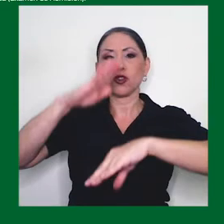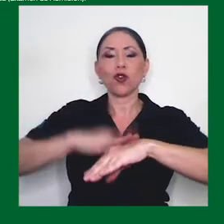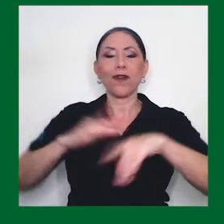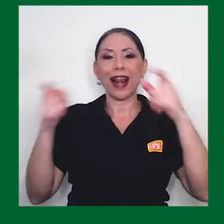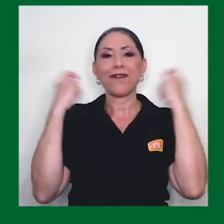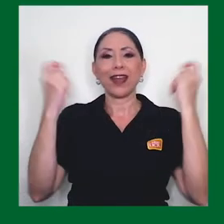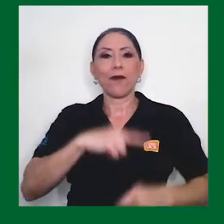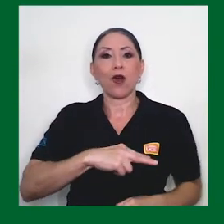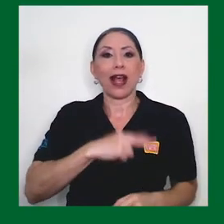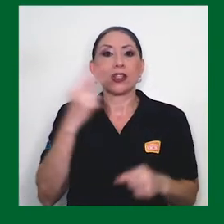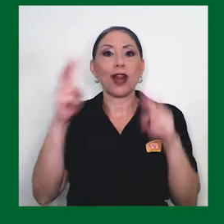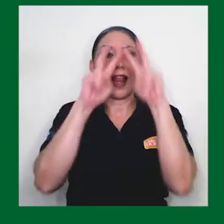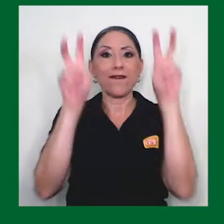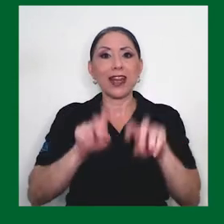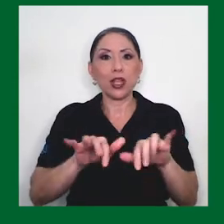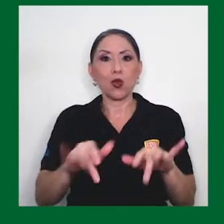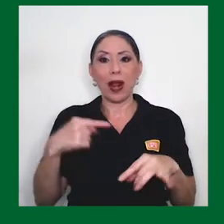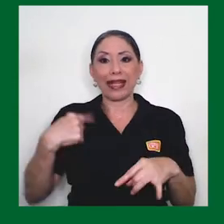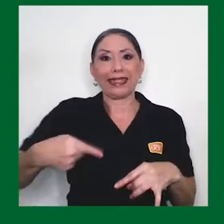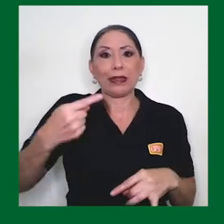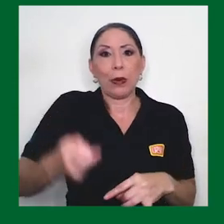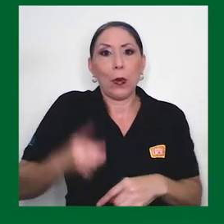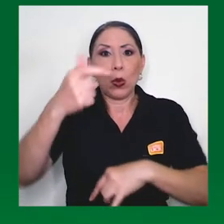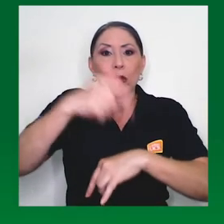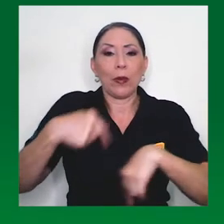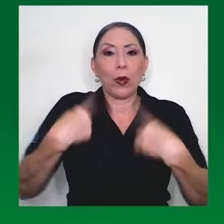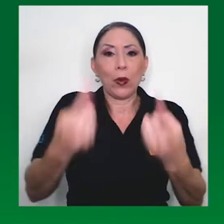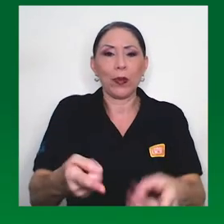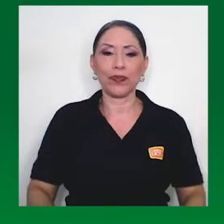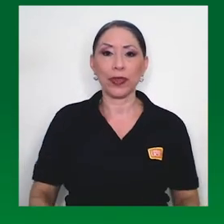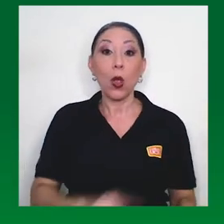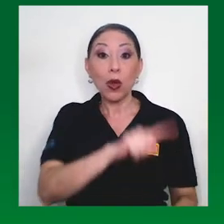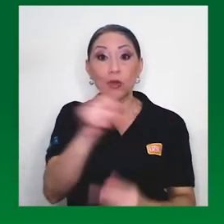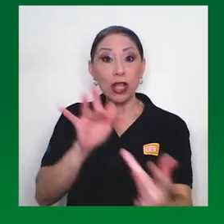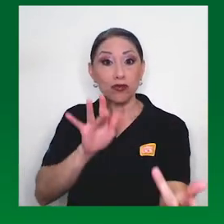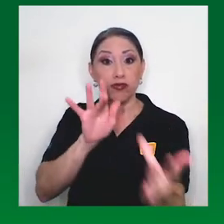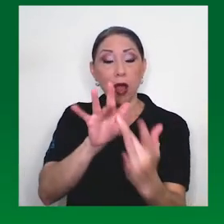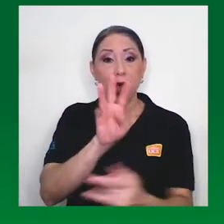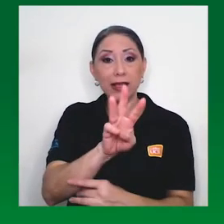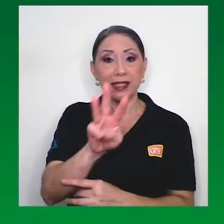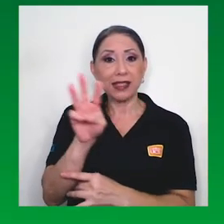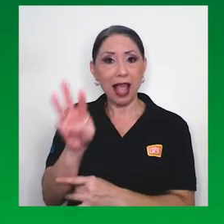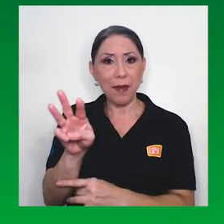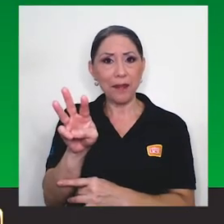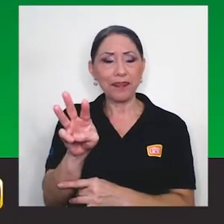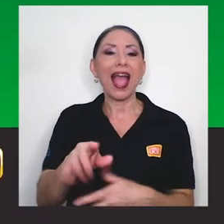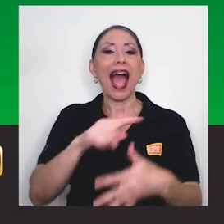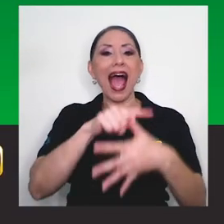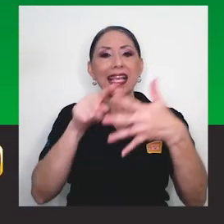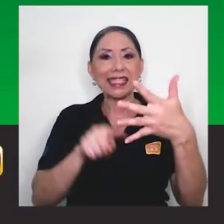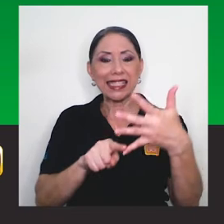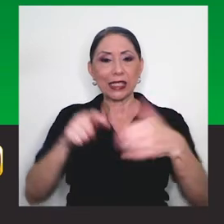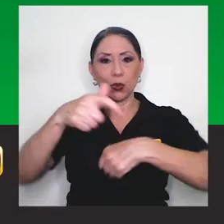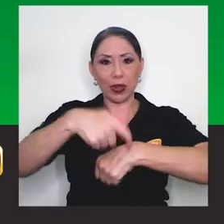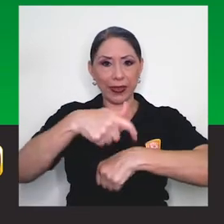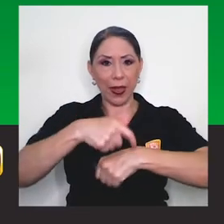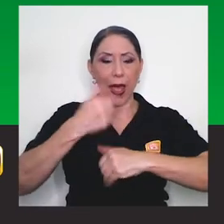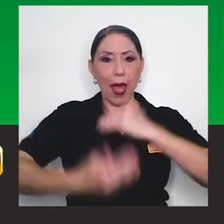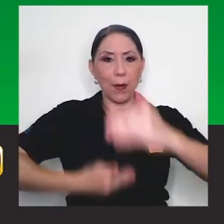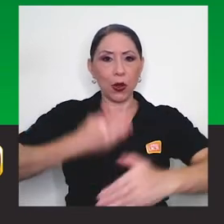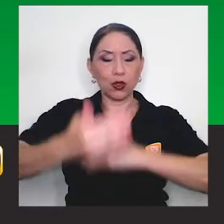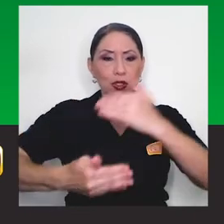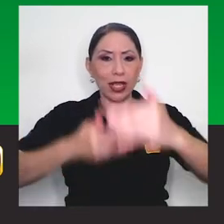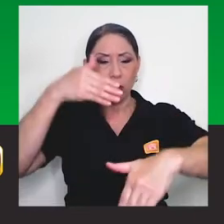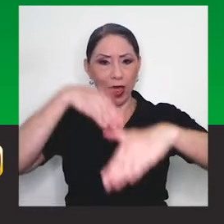virtual que se avecina. Al ingresar al sistema hay cinco etapas para este proceso de